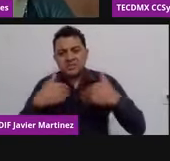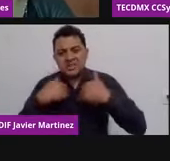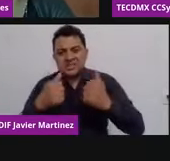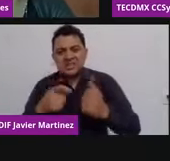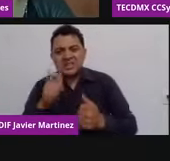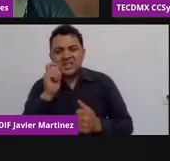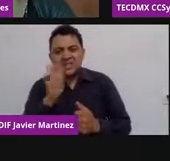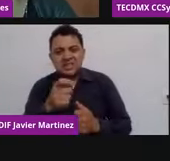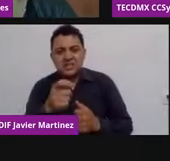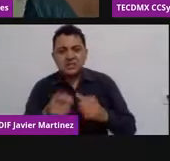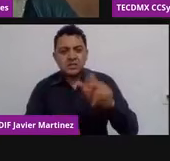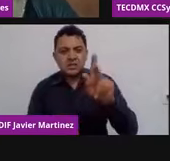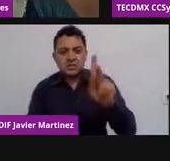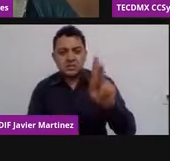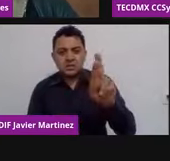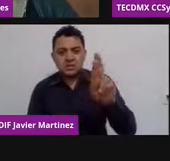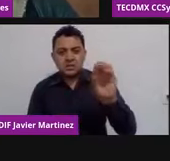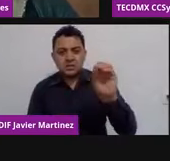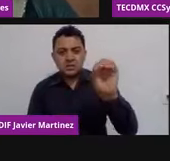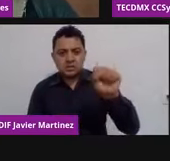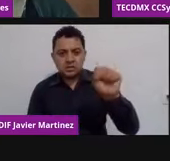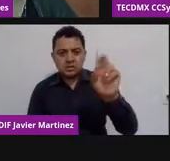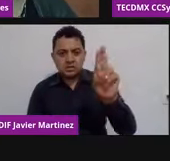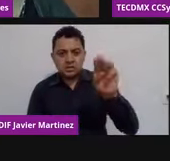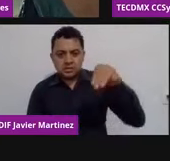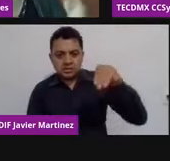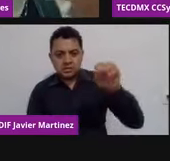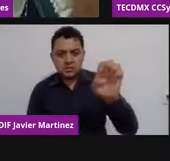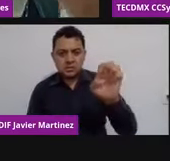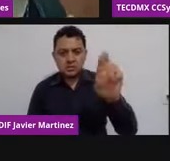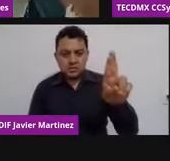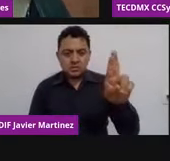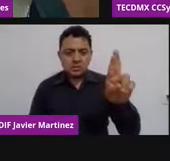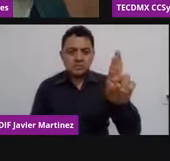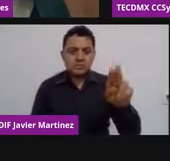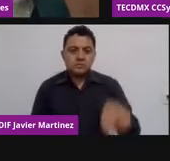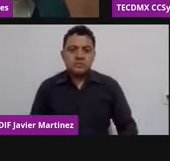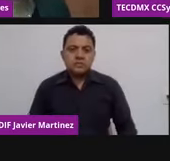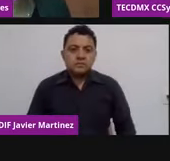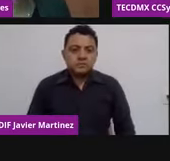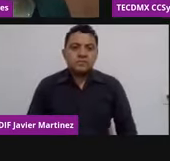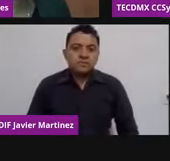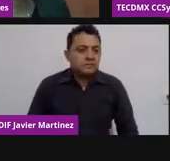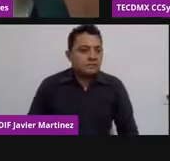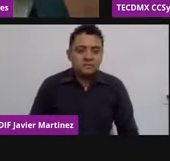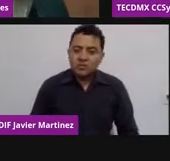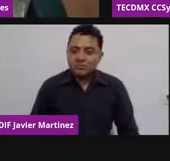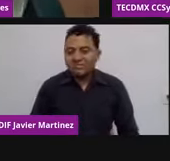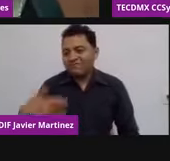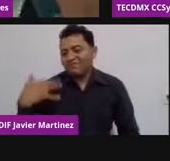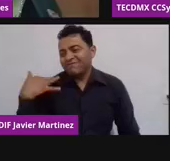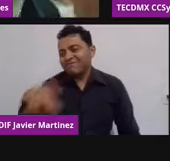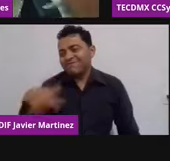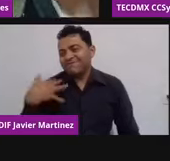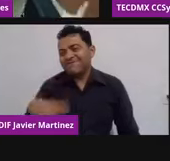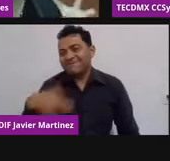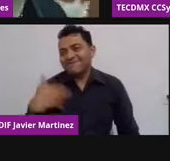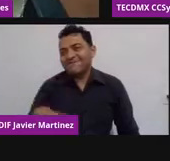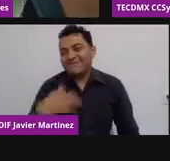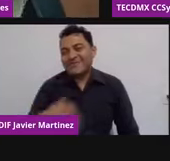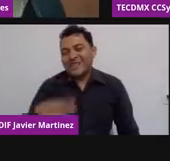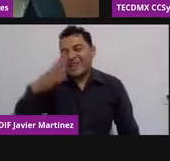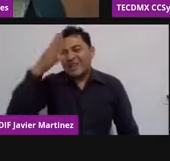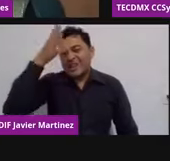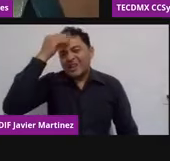prosuma sin lugar a dudas nos queda un chorro de aprendizaje Javier creo